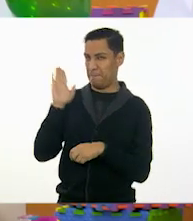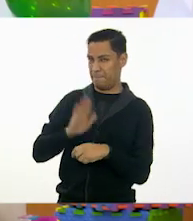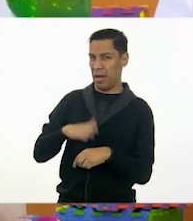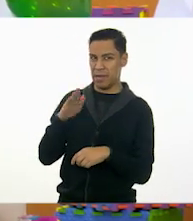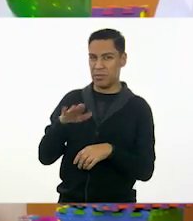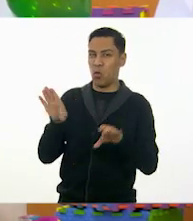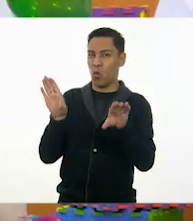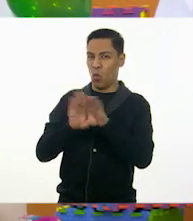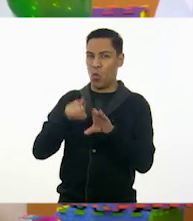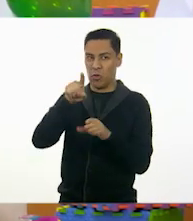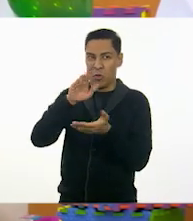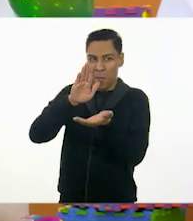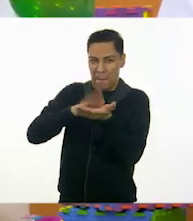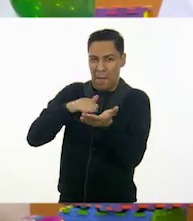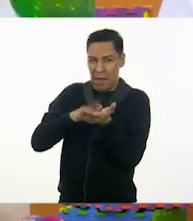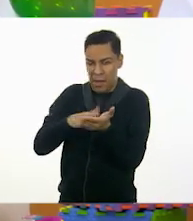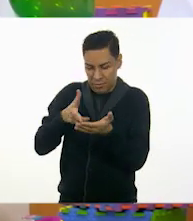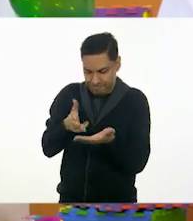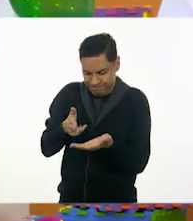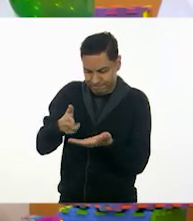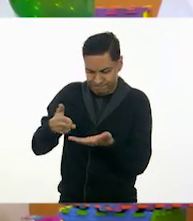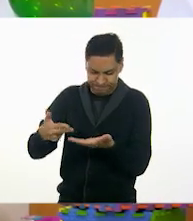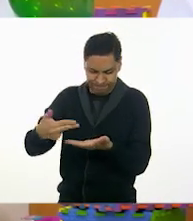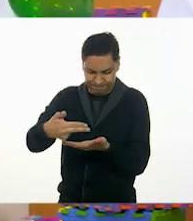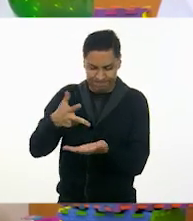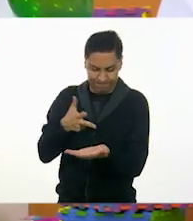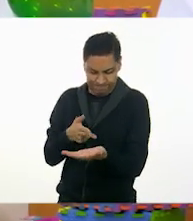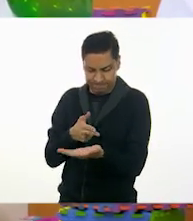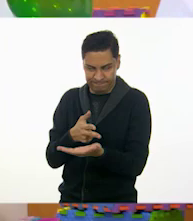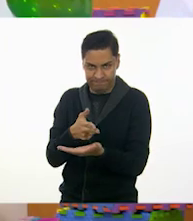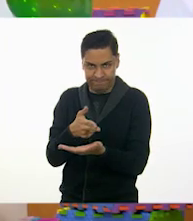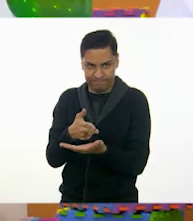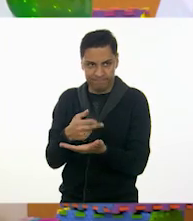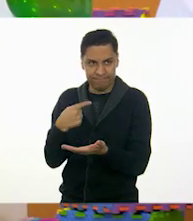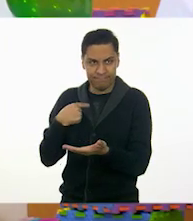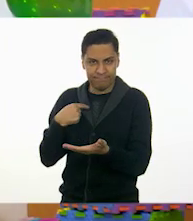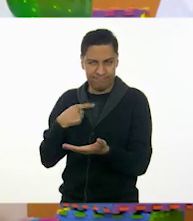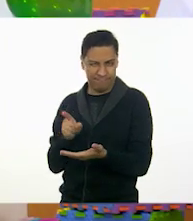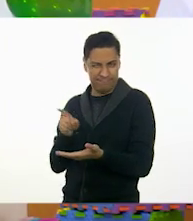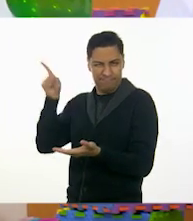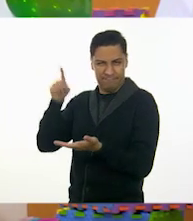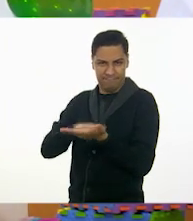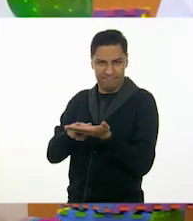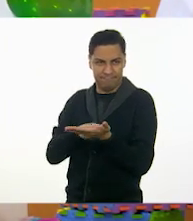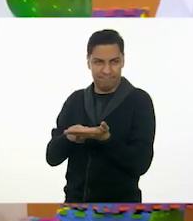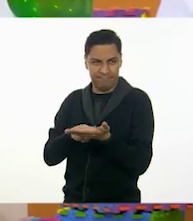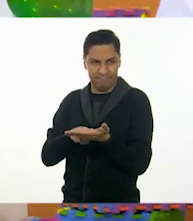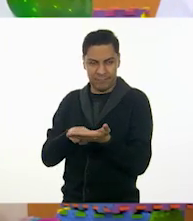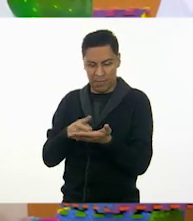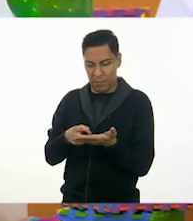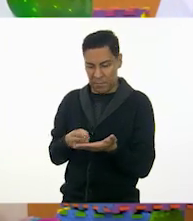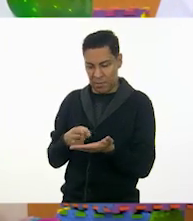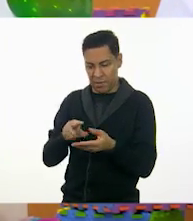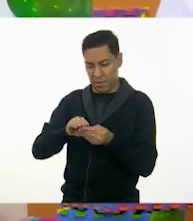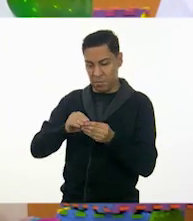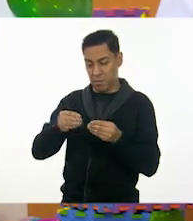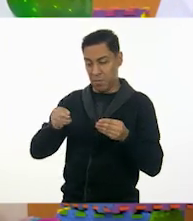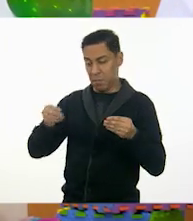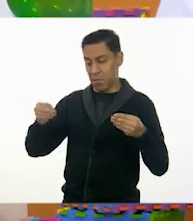los papeles. En este caso, voy a cortar una tira del papel. Lo abrimos.